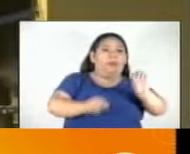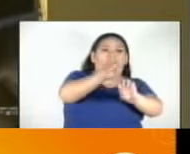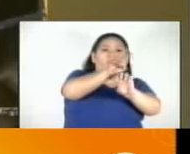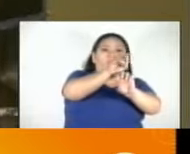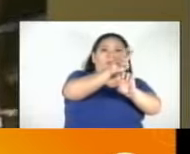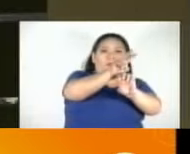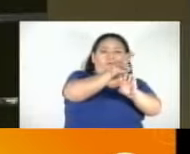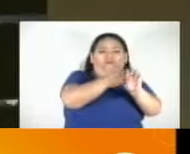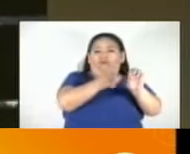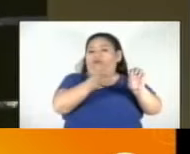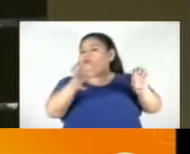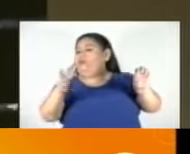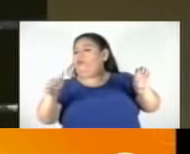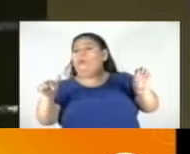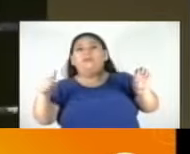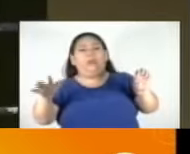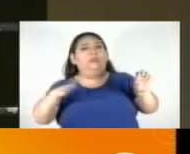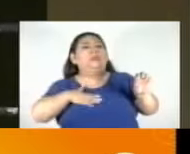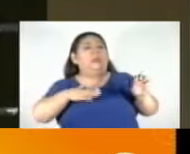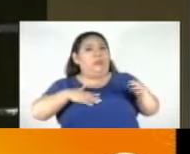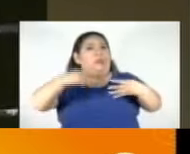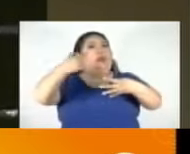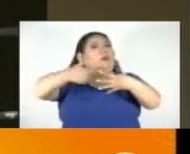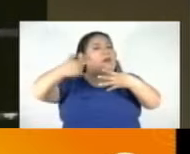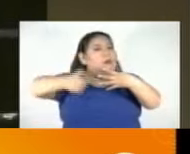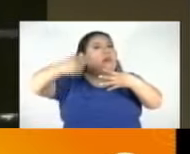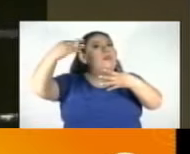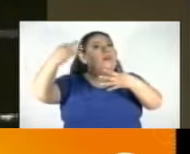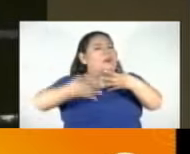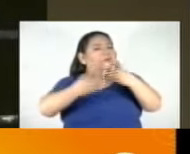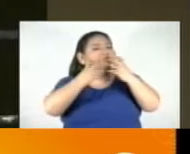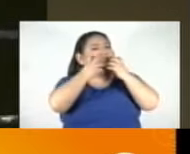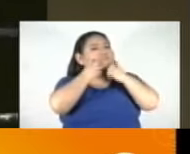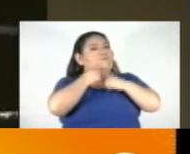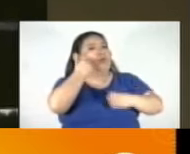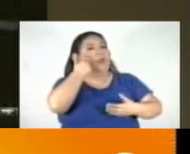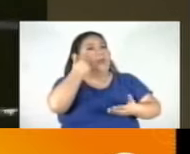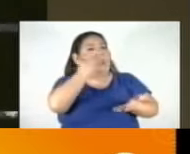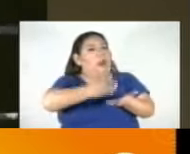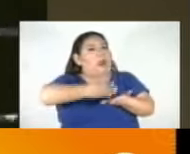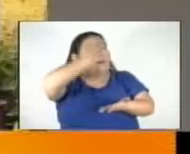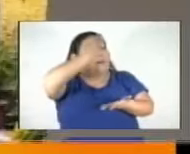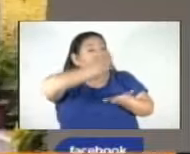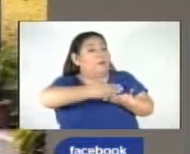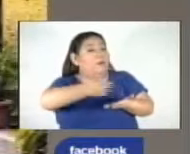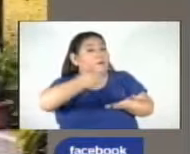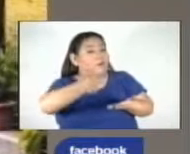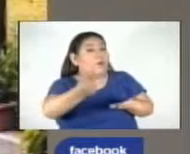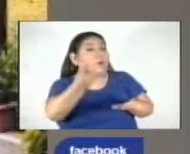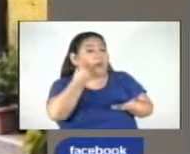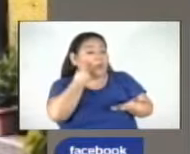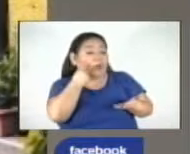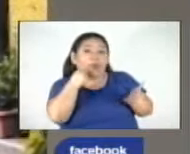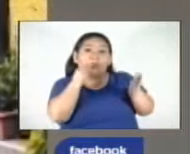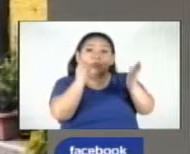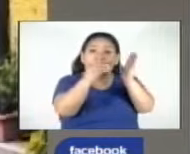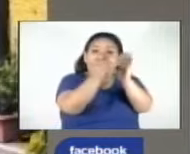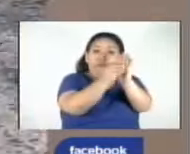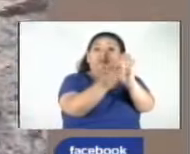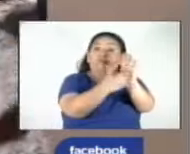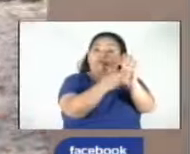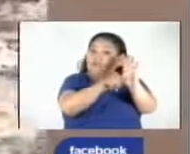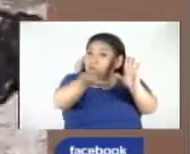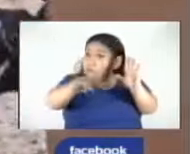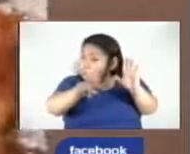de 2022. En El Salvador existe una ley especial de protección y bienestar animal, en la que se establecen